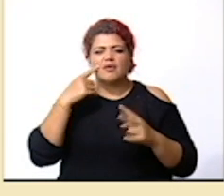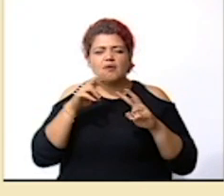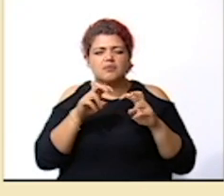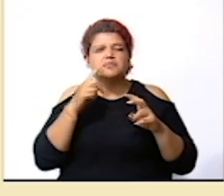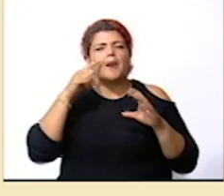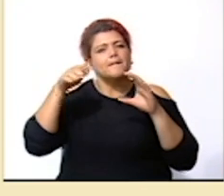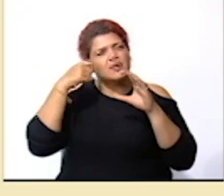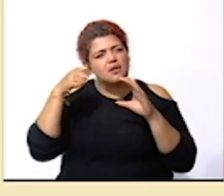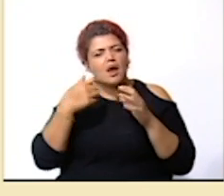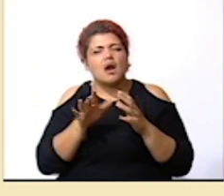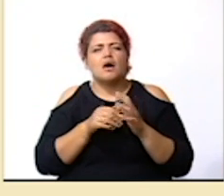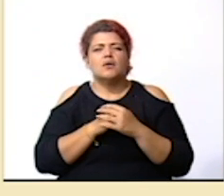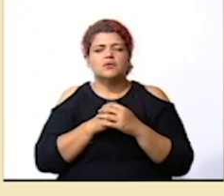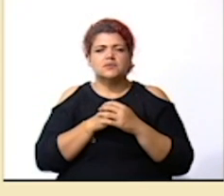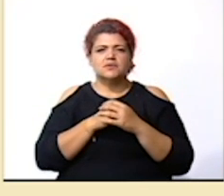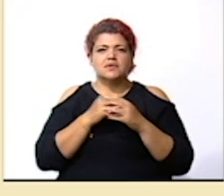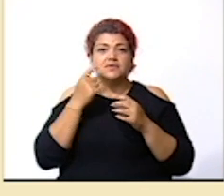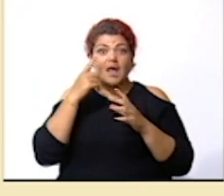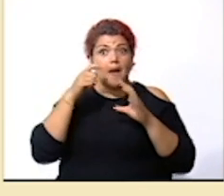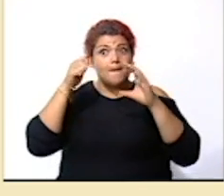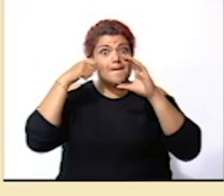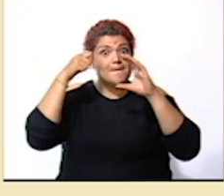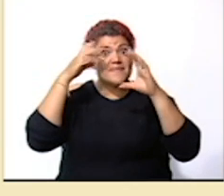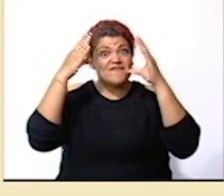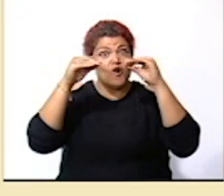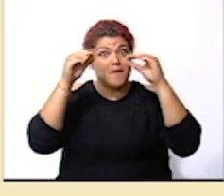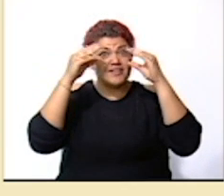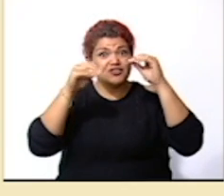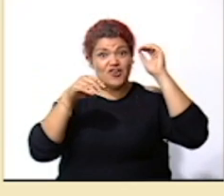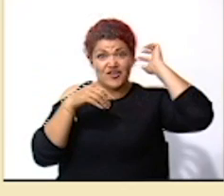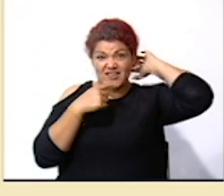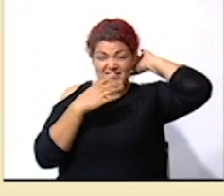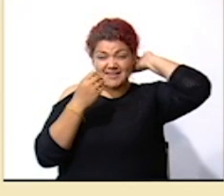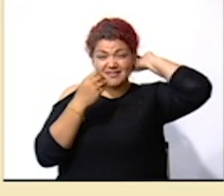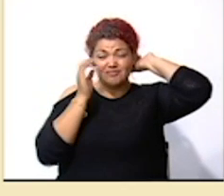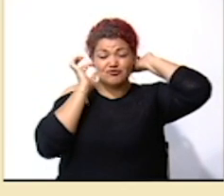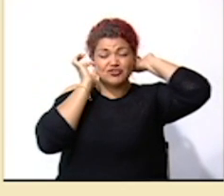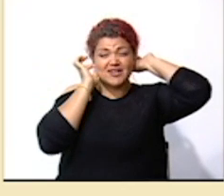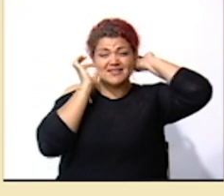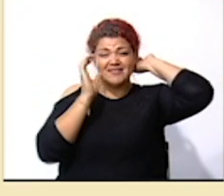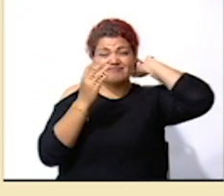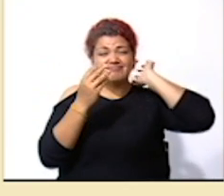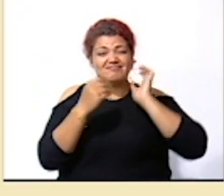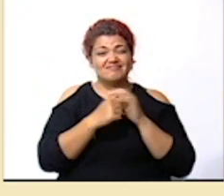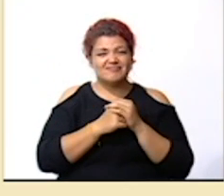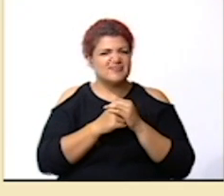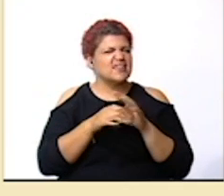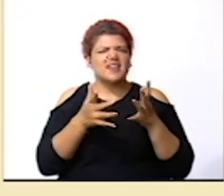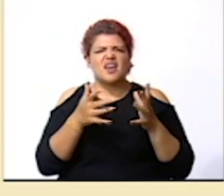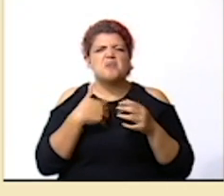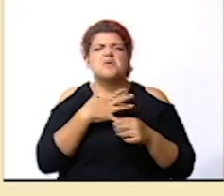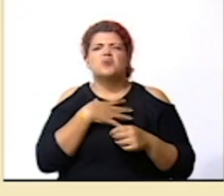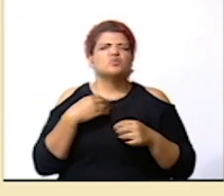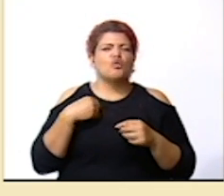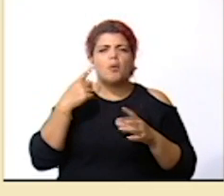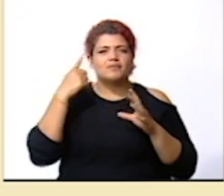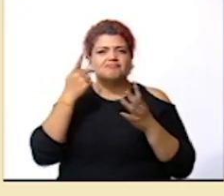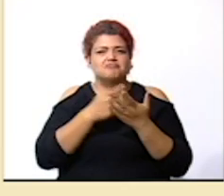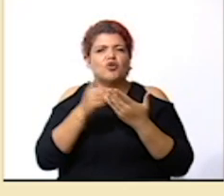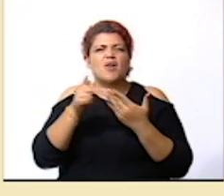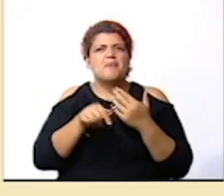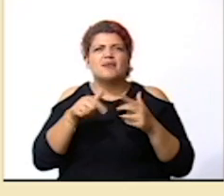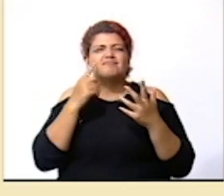los videos, experimentamos la cápsula informativa que nos hablaba Paola ahora, ¿qué me gusta más del programa?